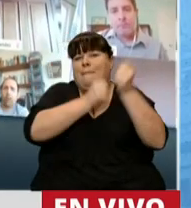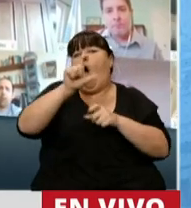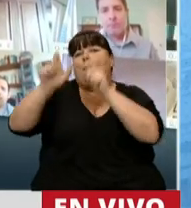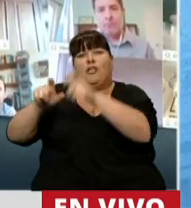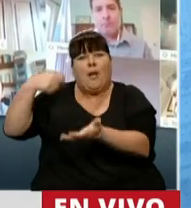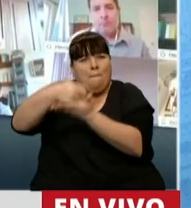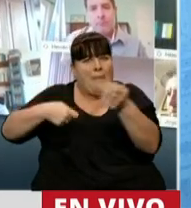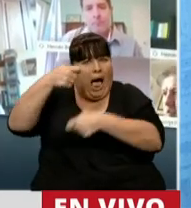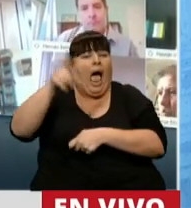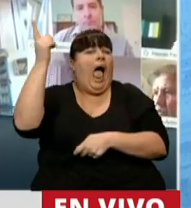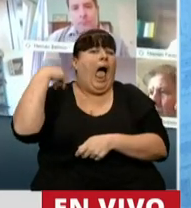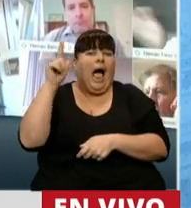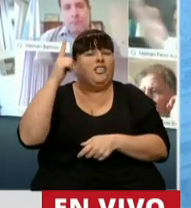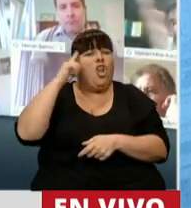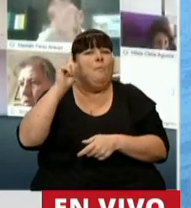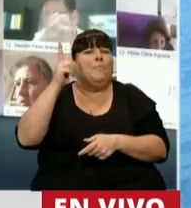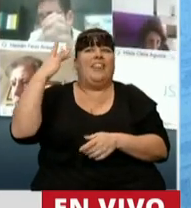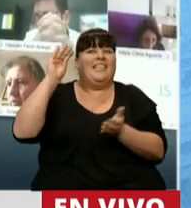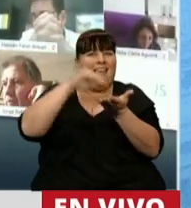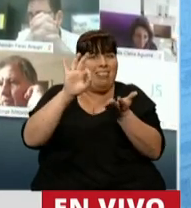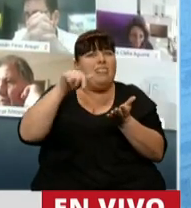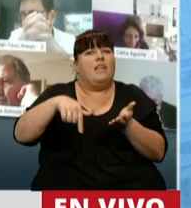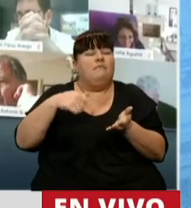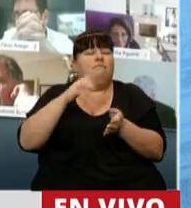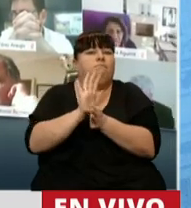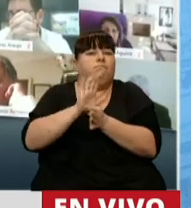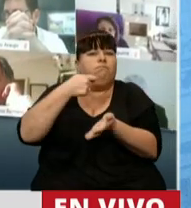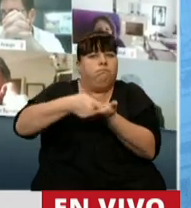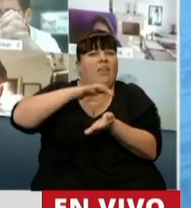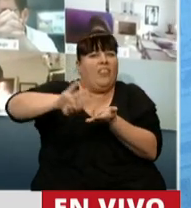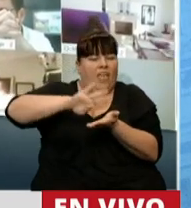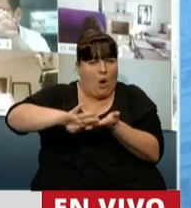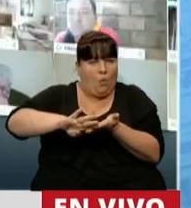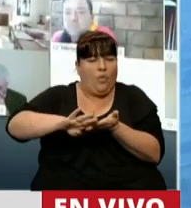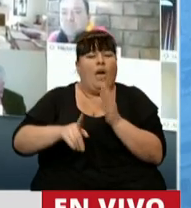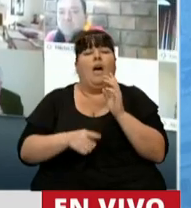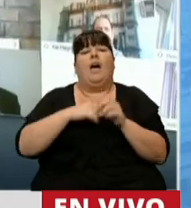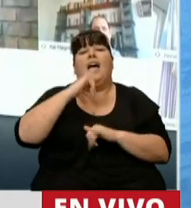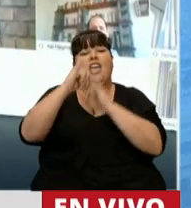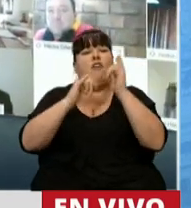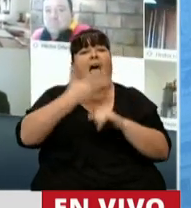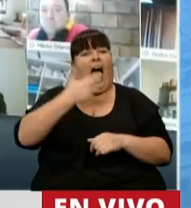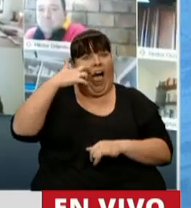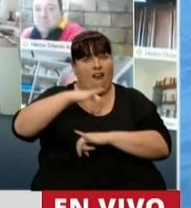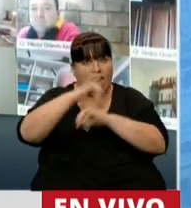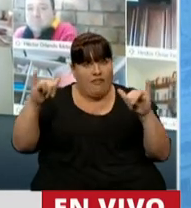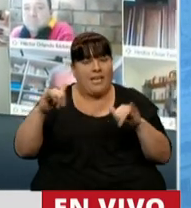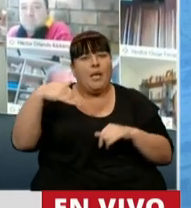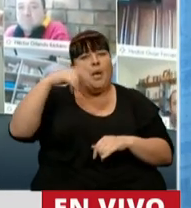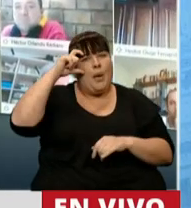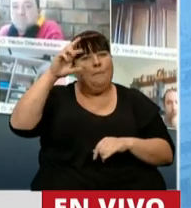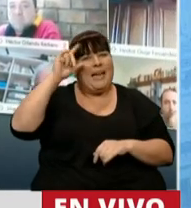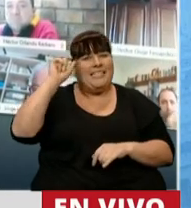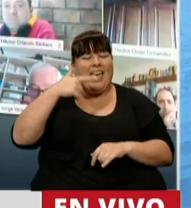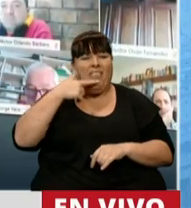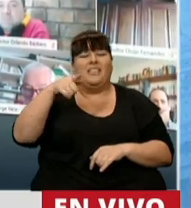incluido a las que no habían sido consideradas en diciembre. Según datos que brindó la administradora de la AFIP, Mercedes Marcó del